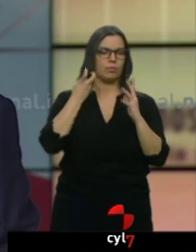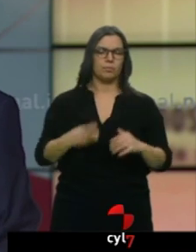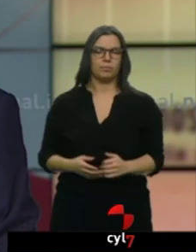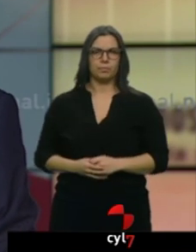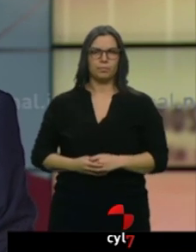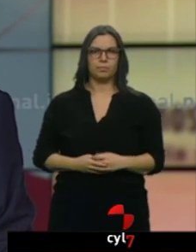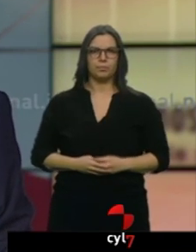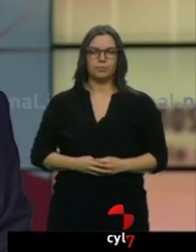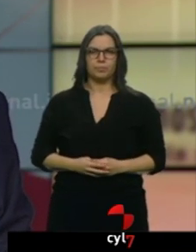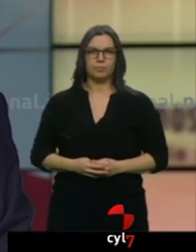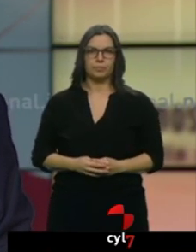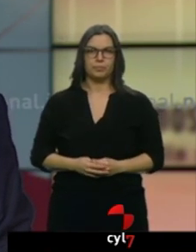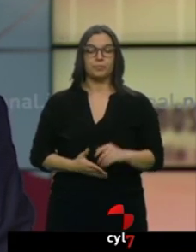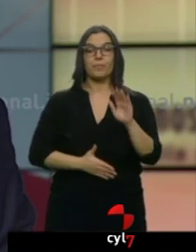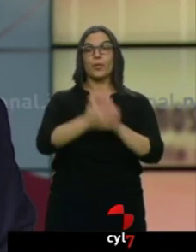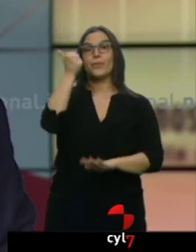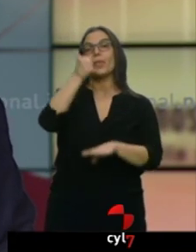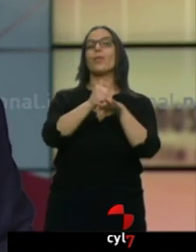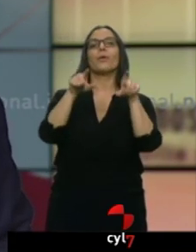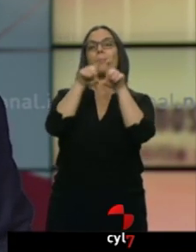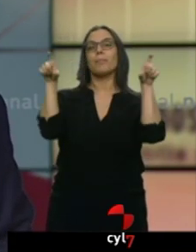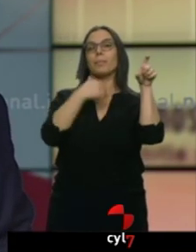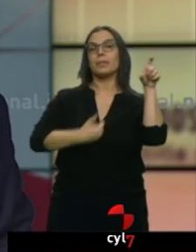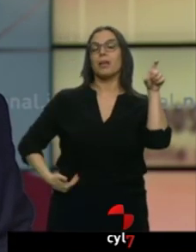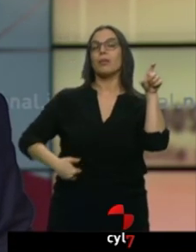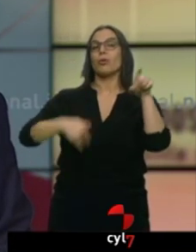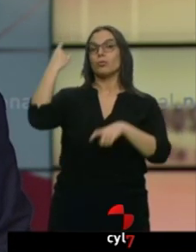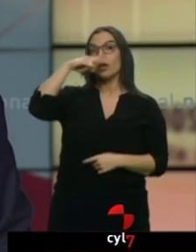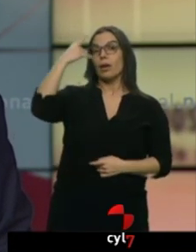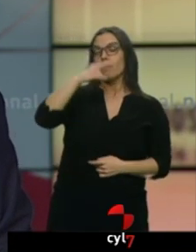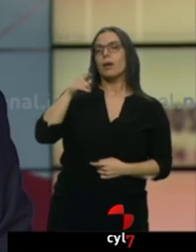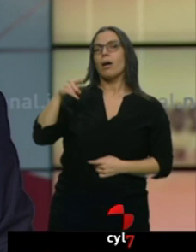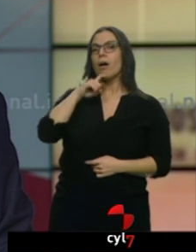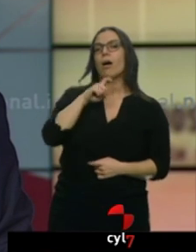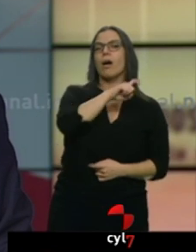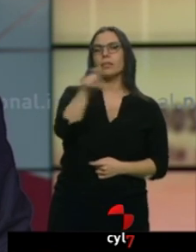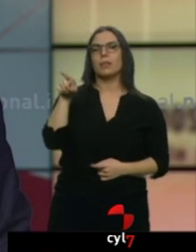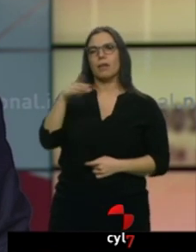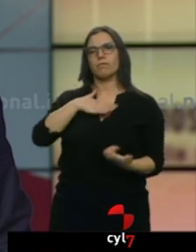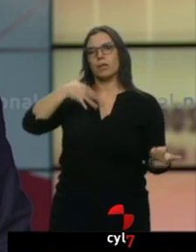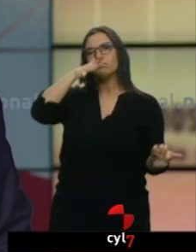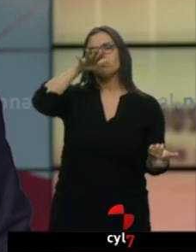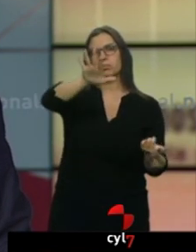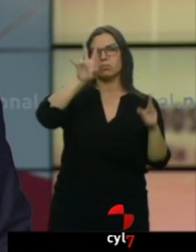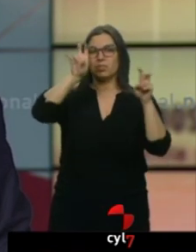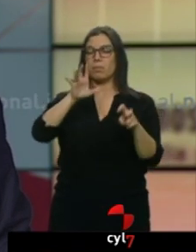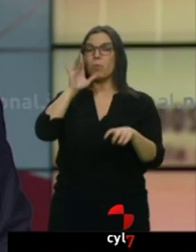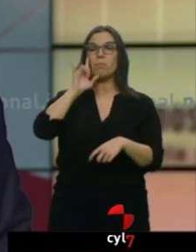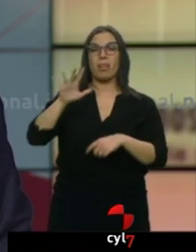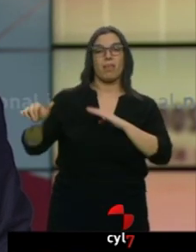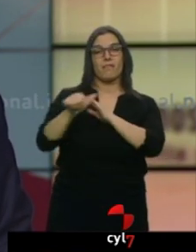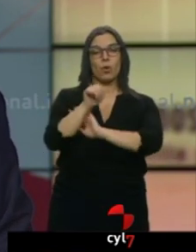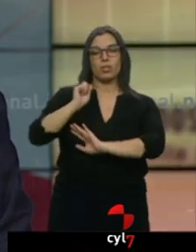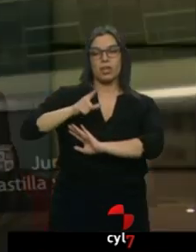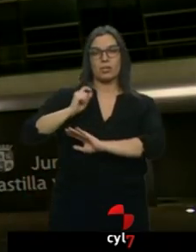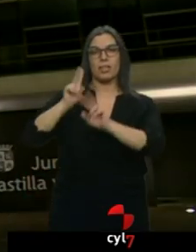La Confederación de Empresarios Salmantinos con FAES ha anunciado que se persona en el caso del presunto fraude continuado en el registro de instalaciones